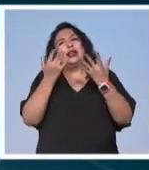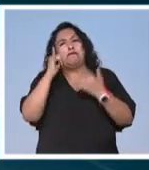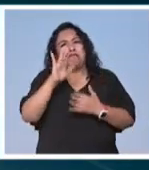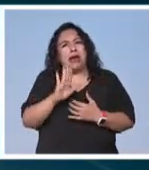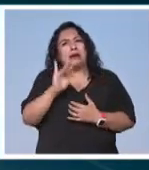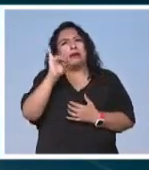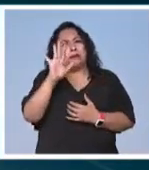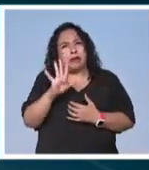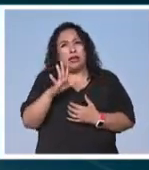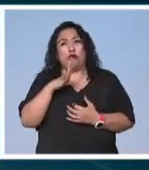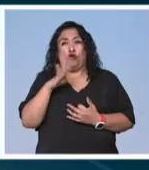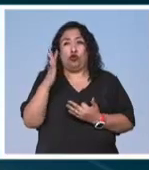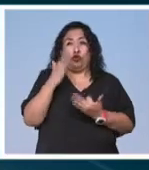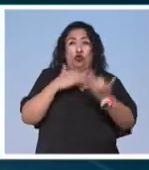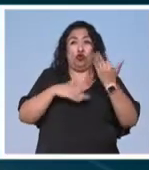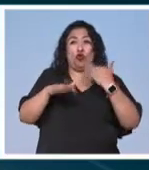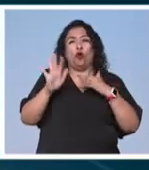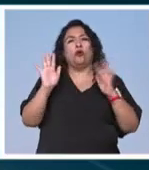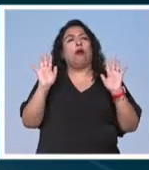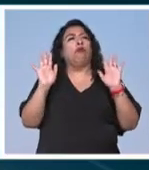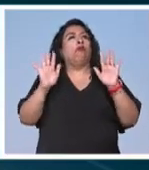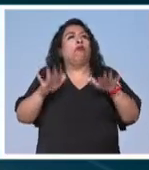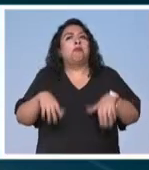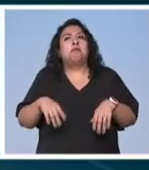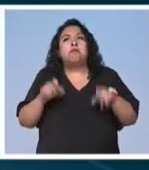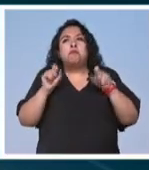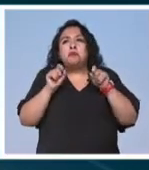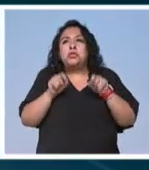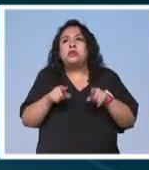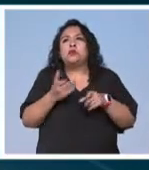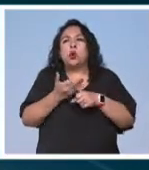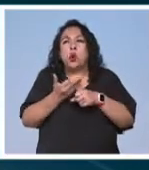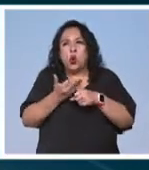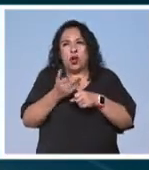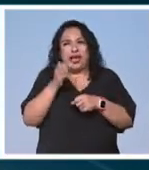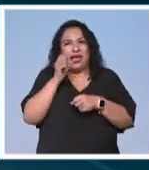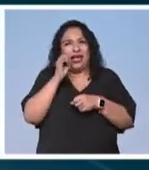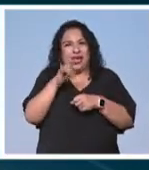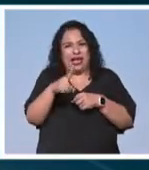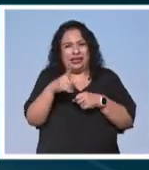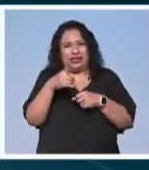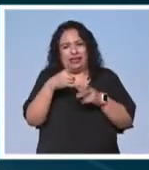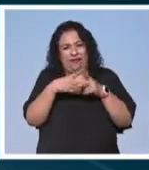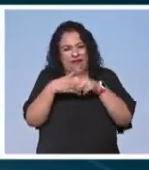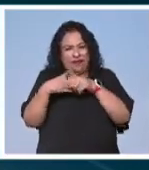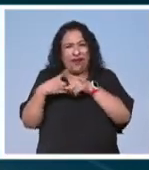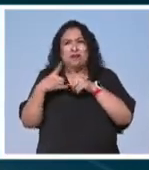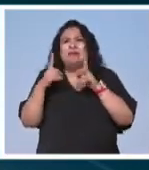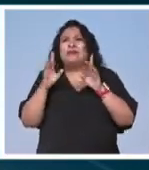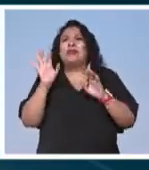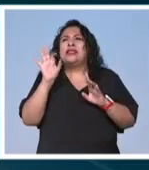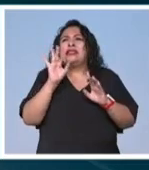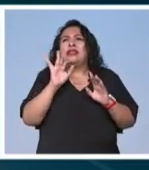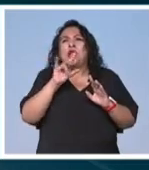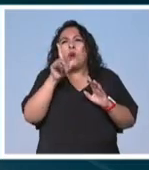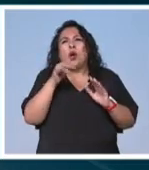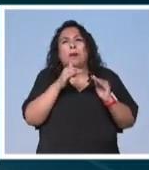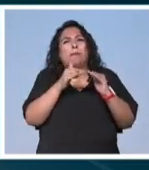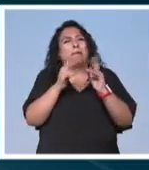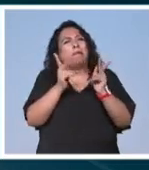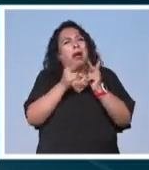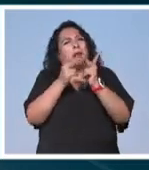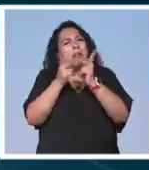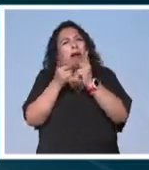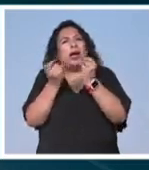imágenes si todos nos quedamos tranquilos con la manera en que están entrenados estos algoritmos muy seguramente todo se va a comenzar a ver muy